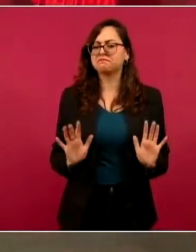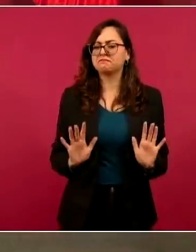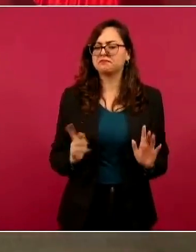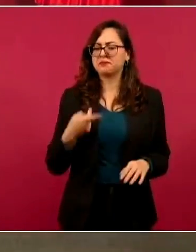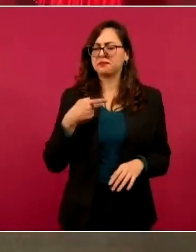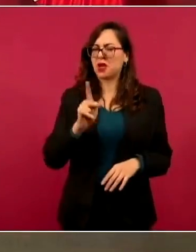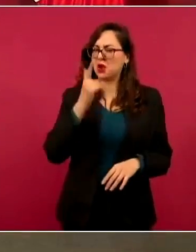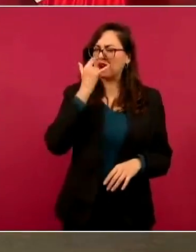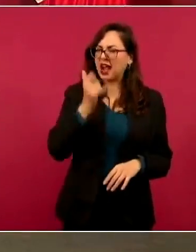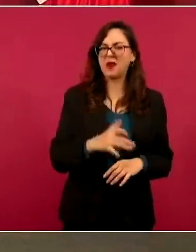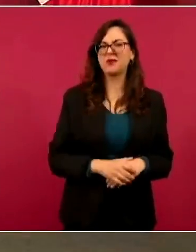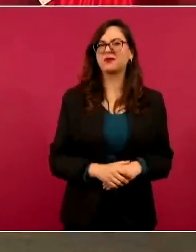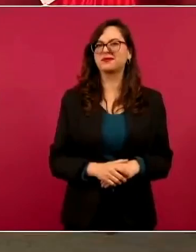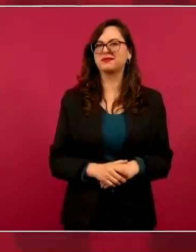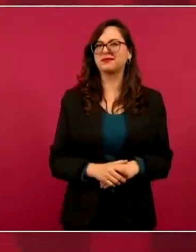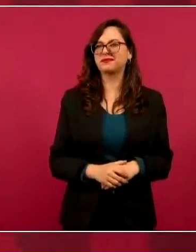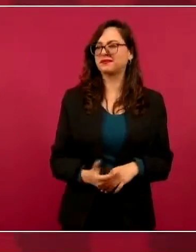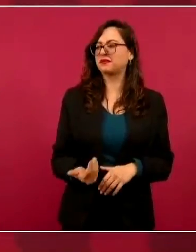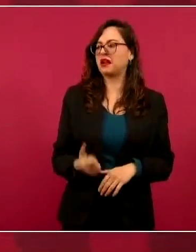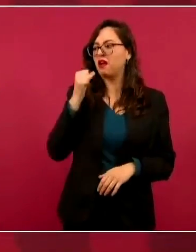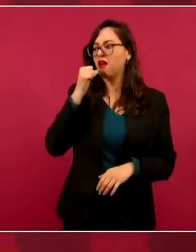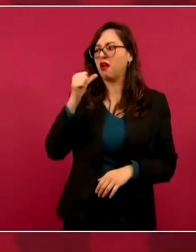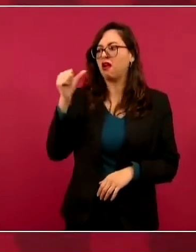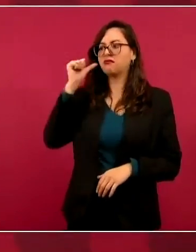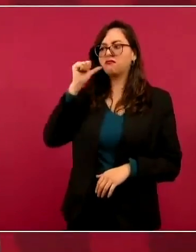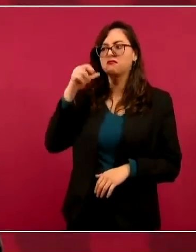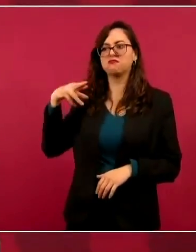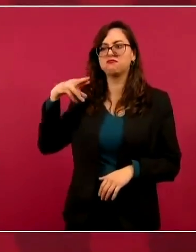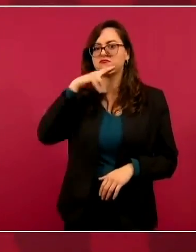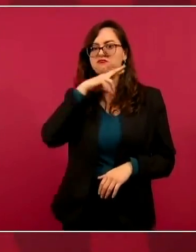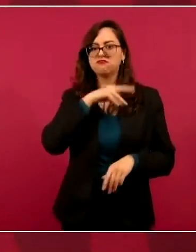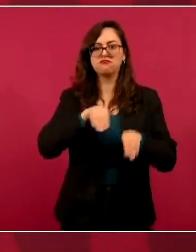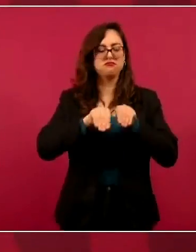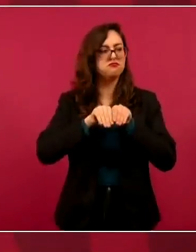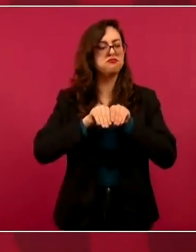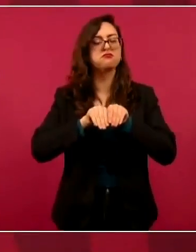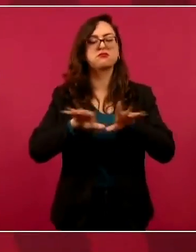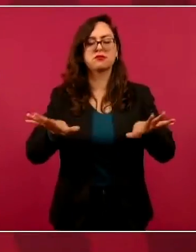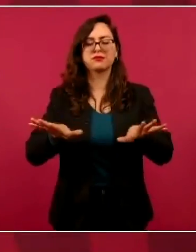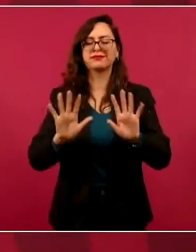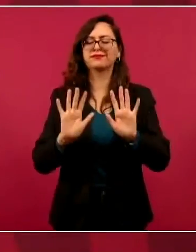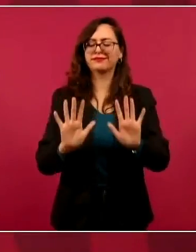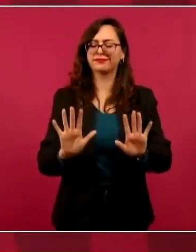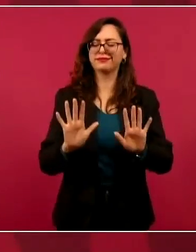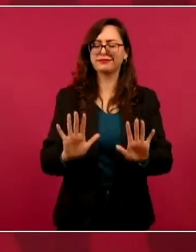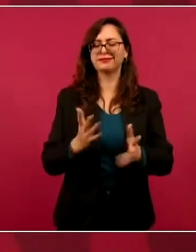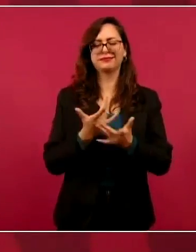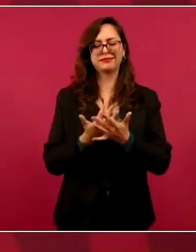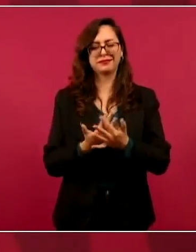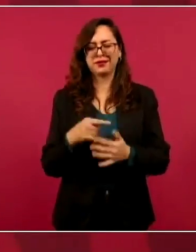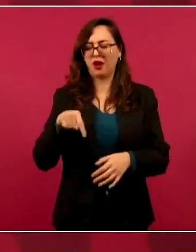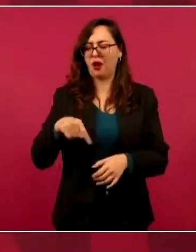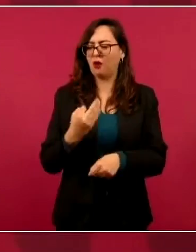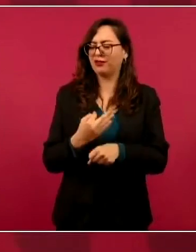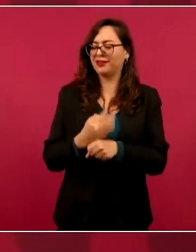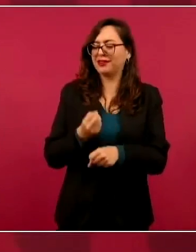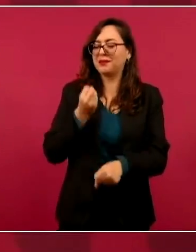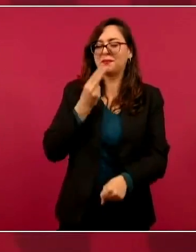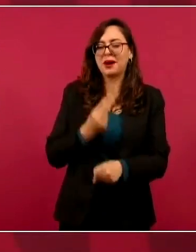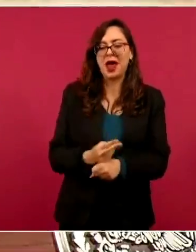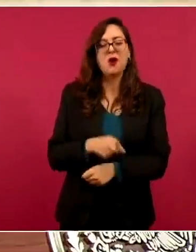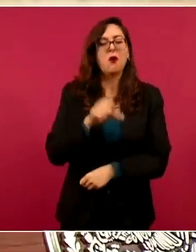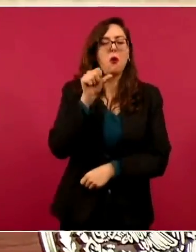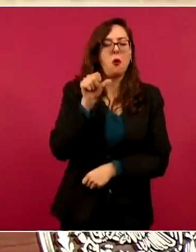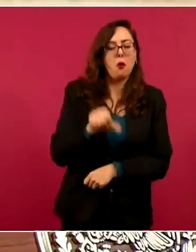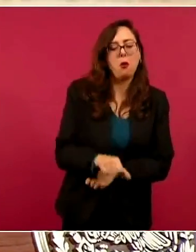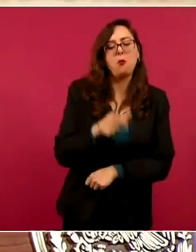temprano, como que en el transcurso del día, mañana,